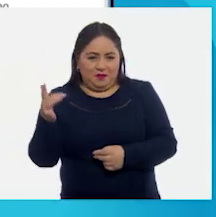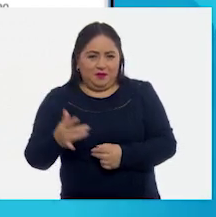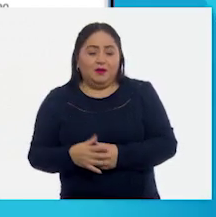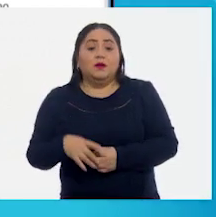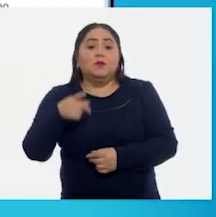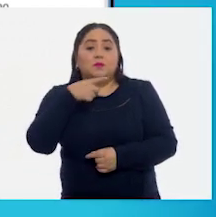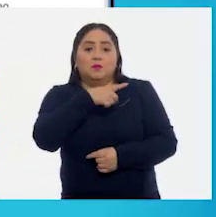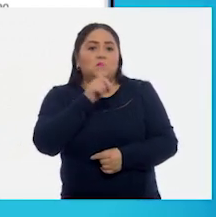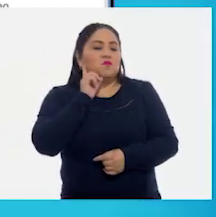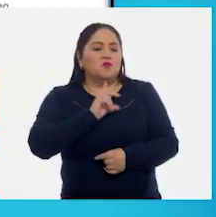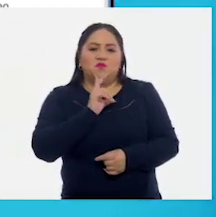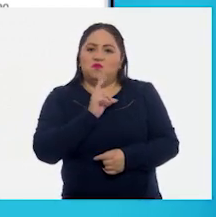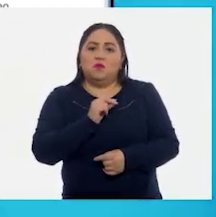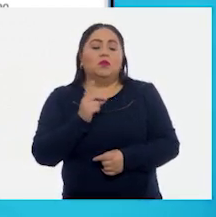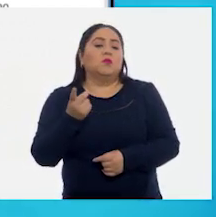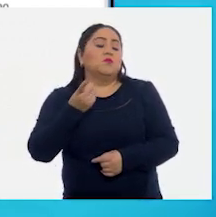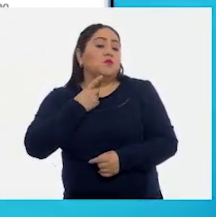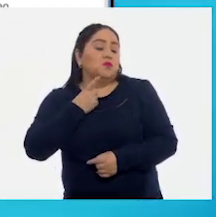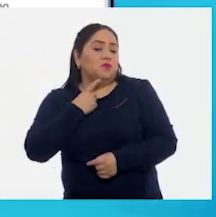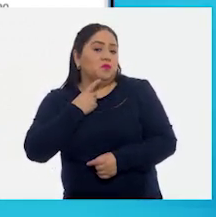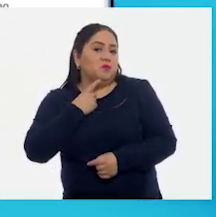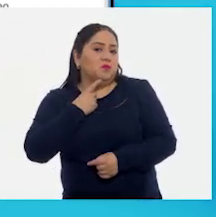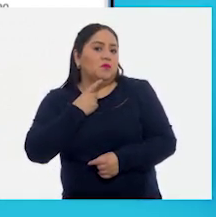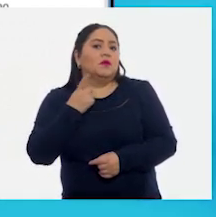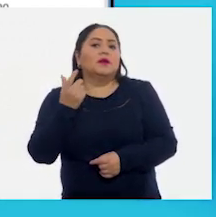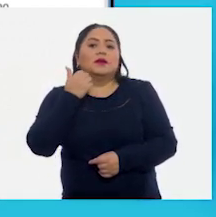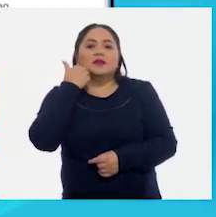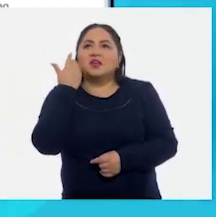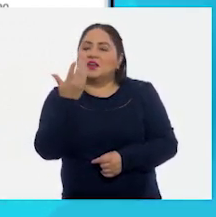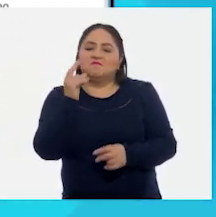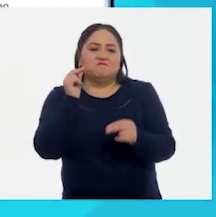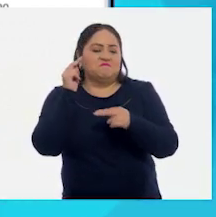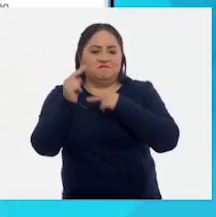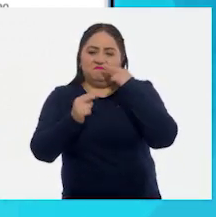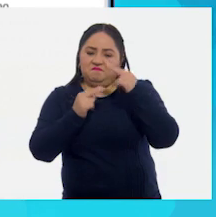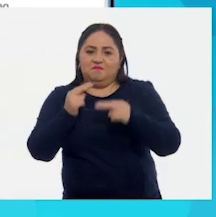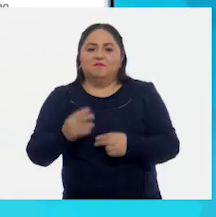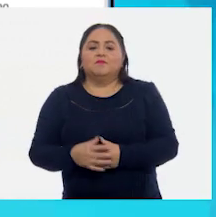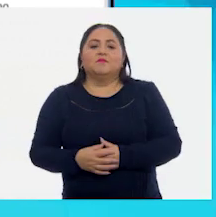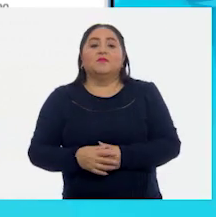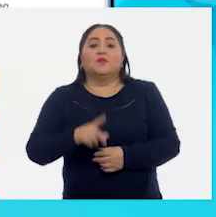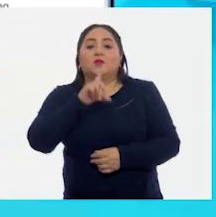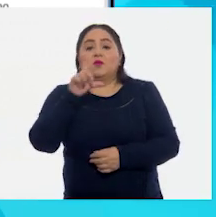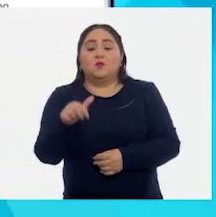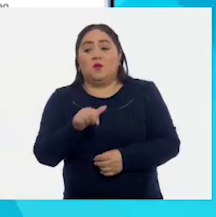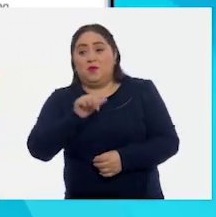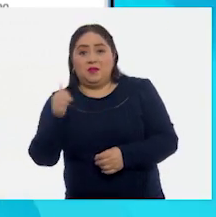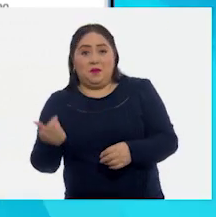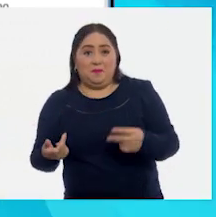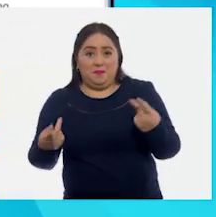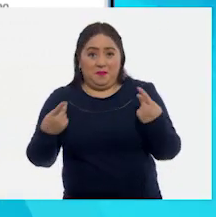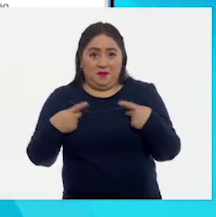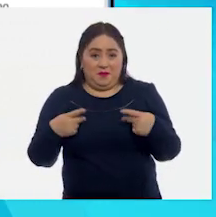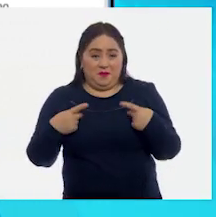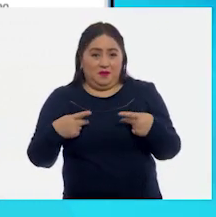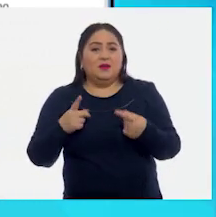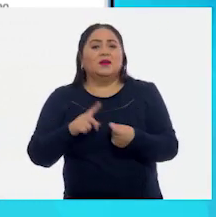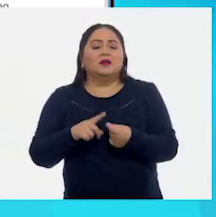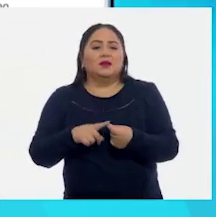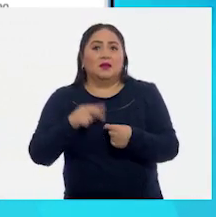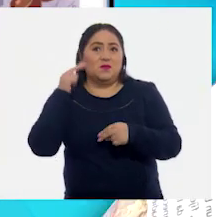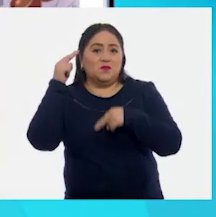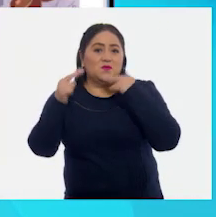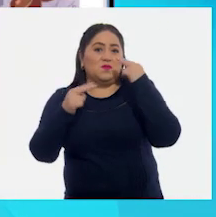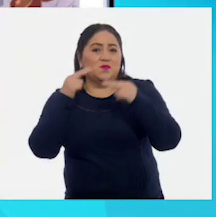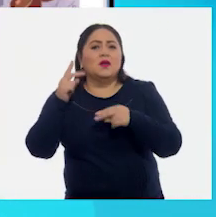ni la señora ni el diputado quisieron la nube, ¿verdad? A la siguiente persona que le ofreció la